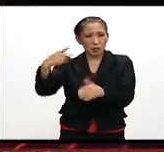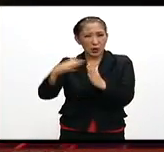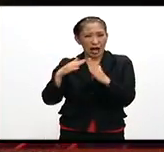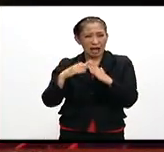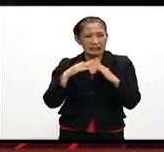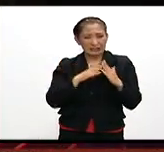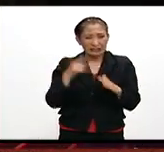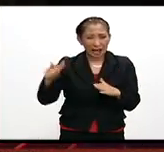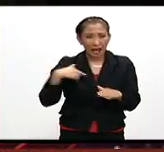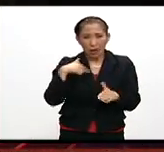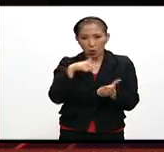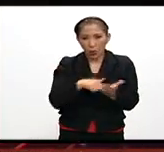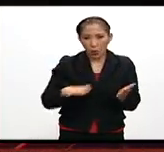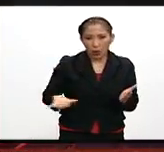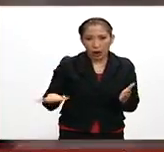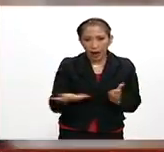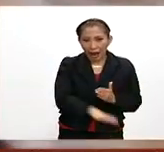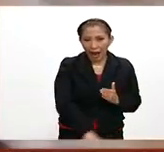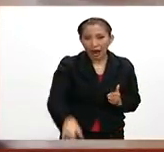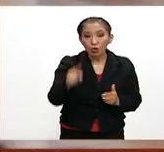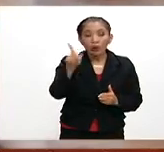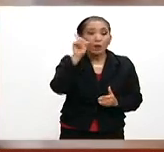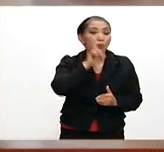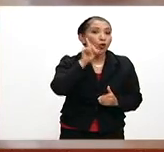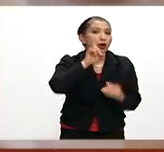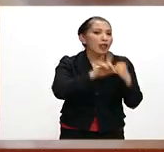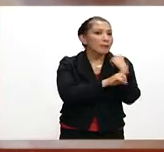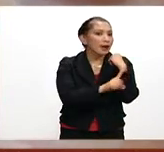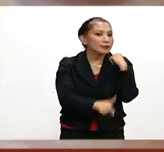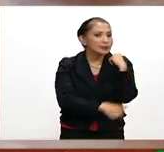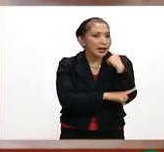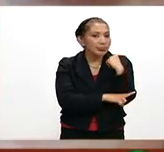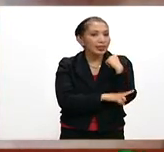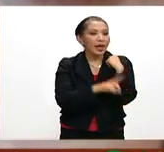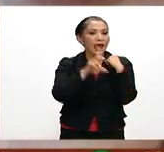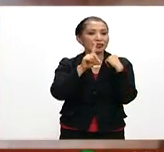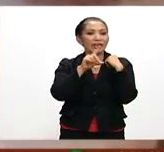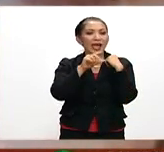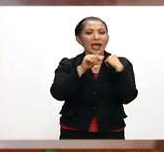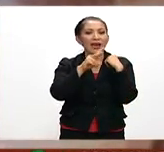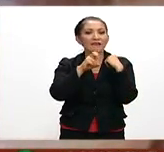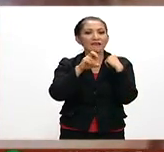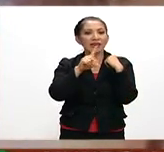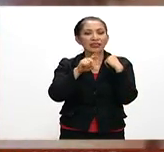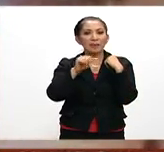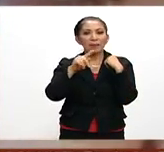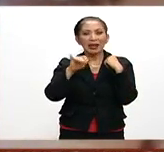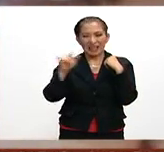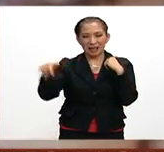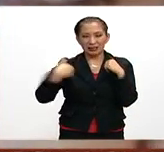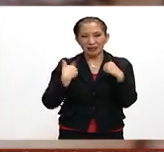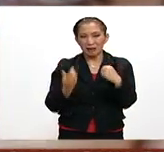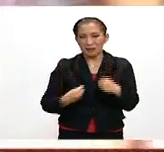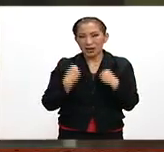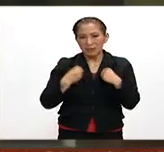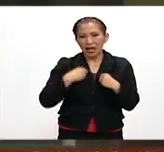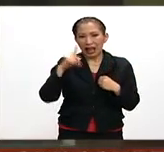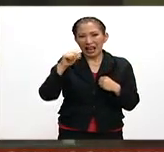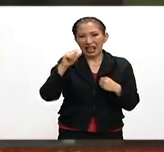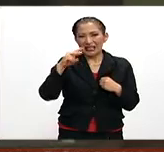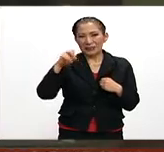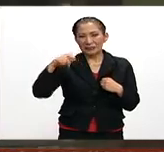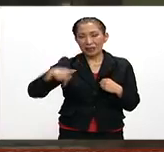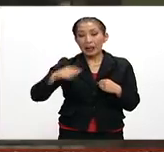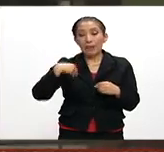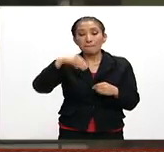una vivienda de la localidad, entre ellas una mujer embarazada. Derek Dierman, residente de Lakesville, Mississippi,